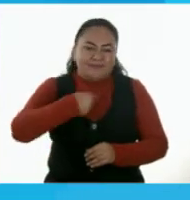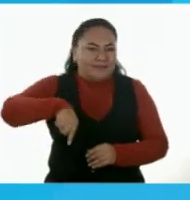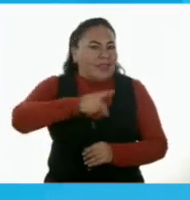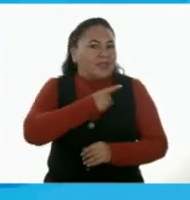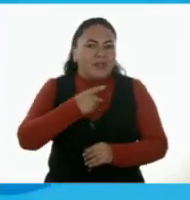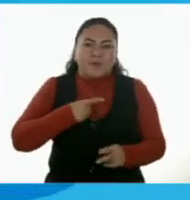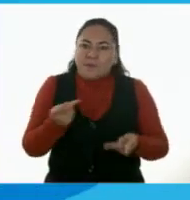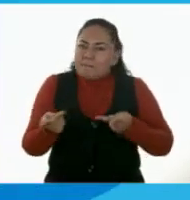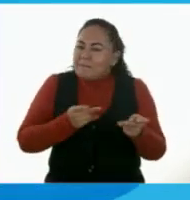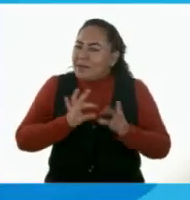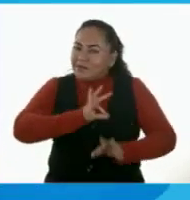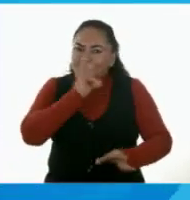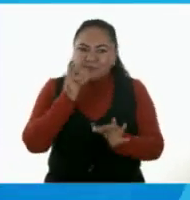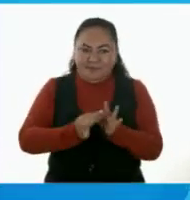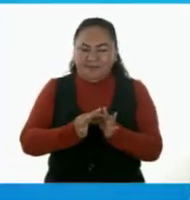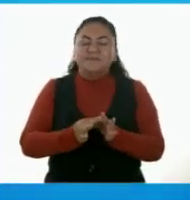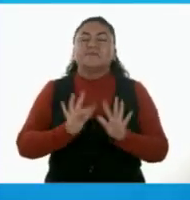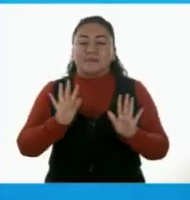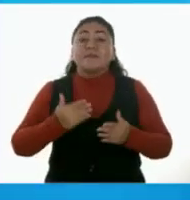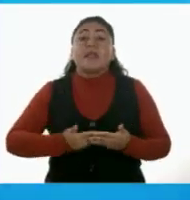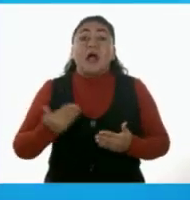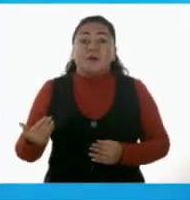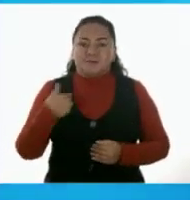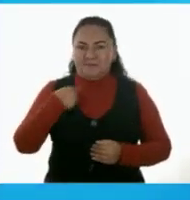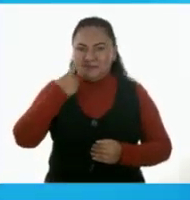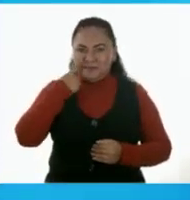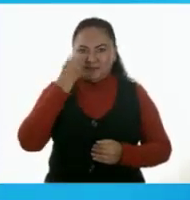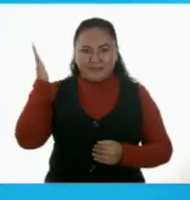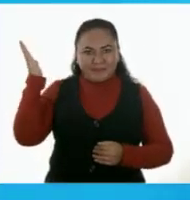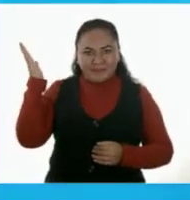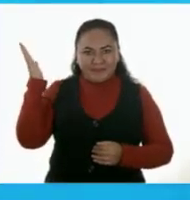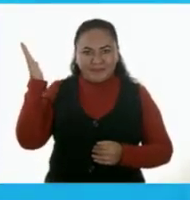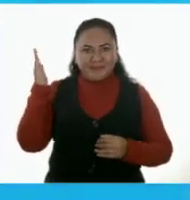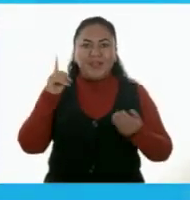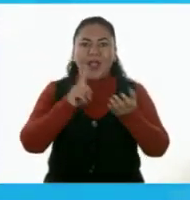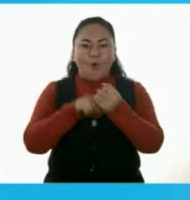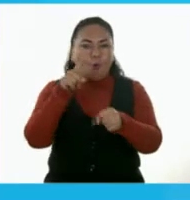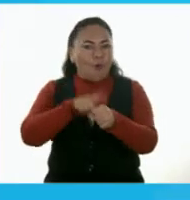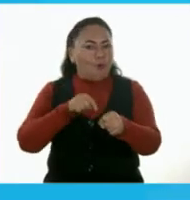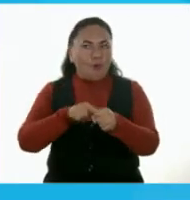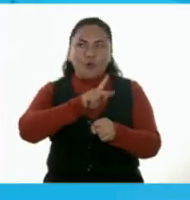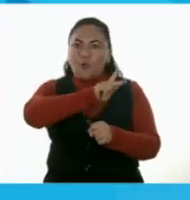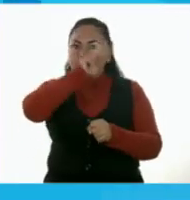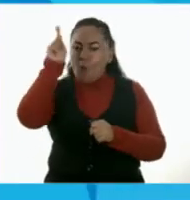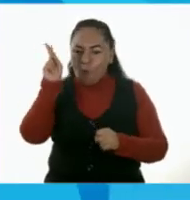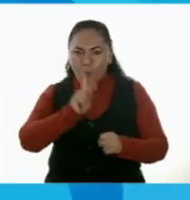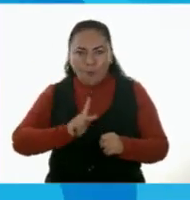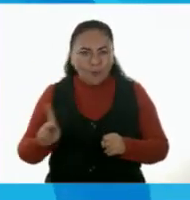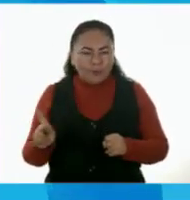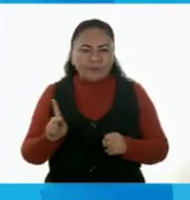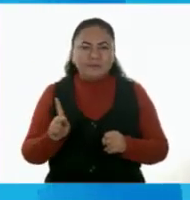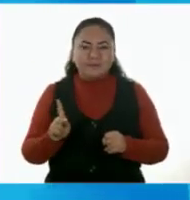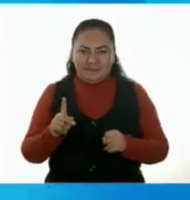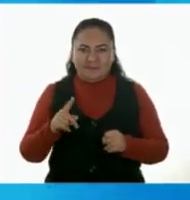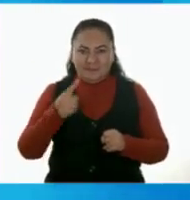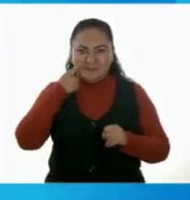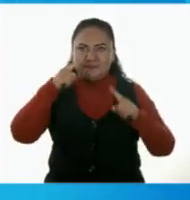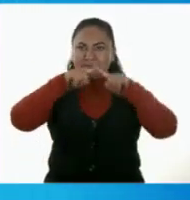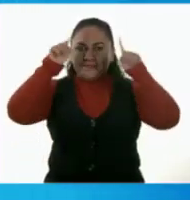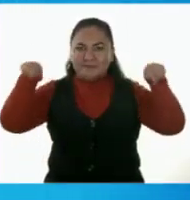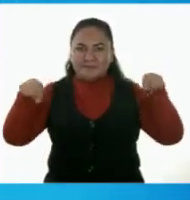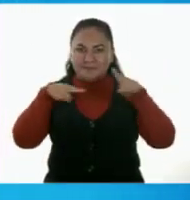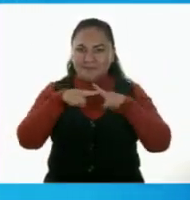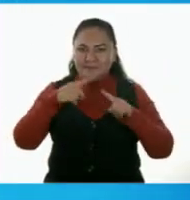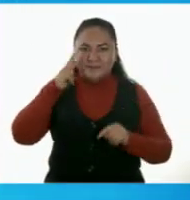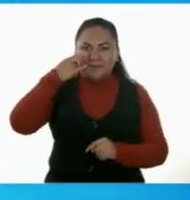tener todo preparado para esto. Bueno, aquí tenemos unas fichitas del mismo color. Exacto. Que tenemos en el pizarrón, ¿de